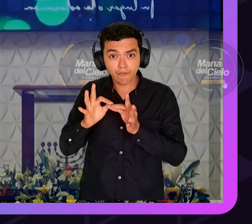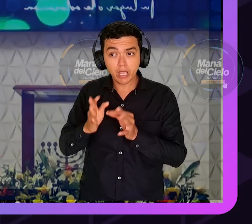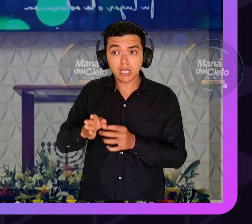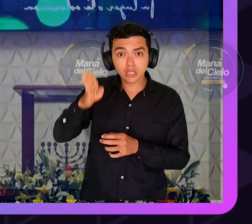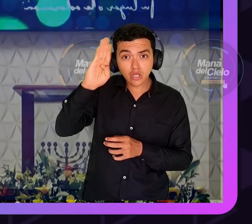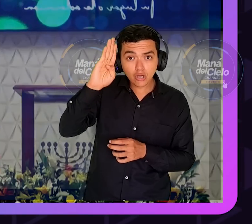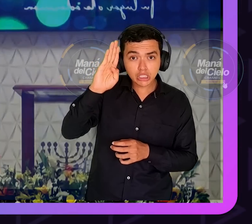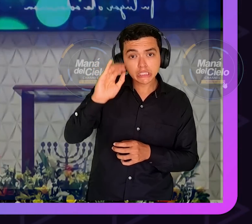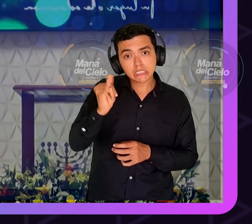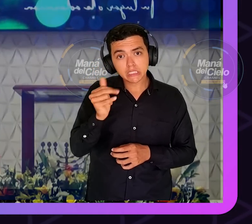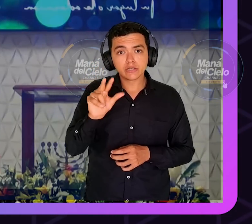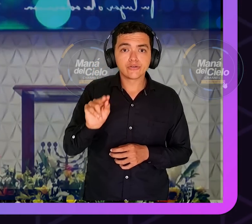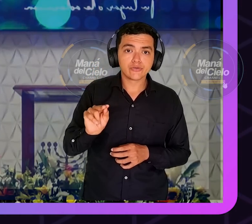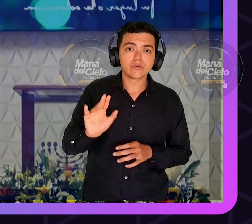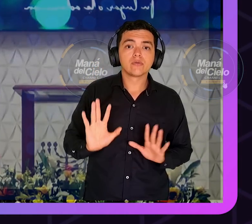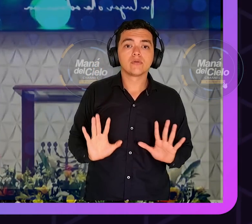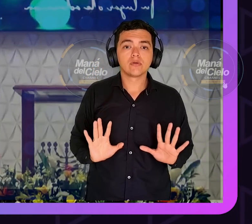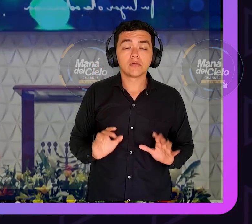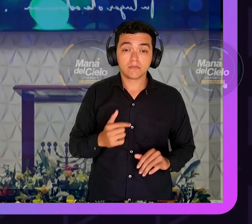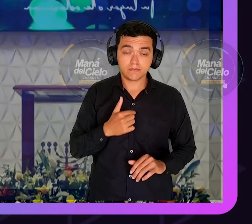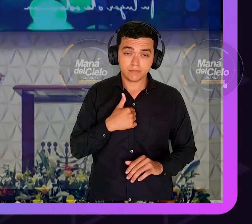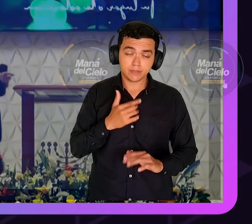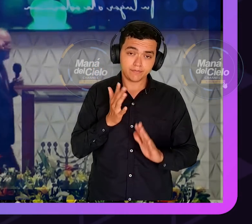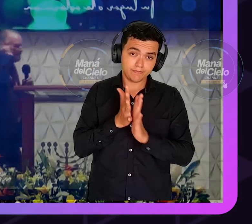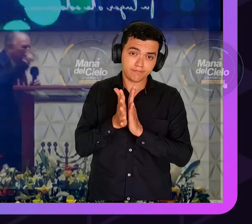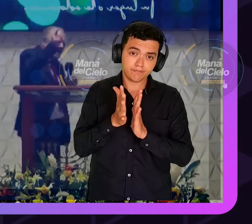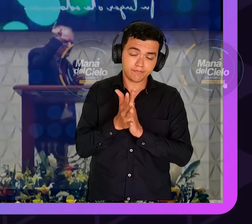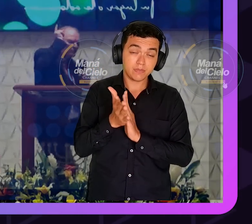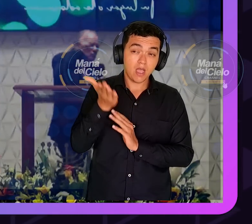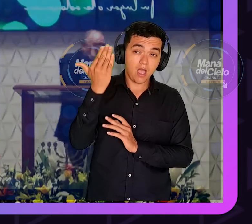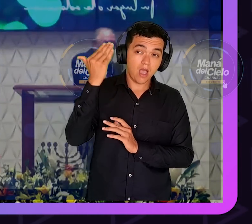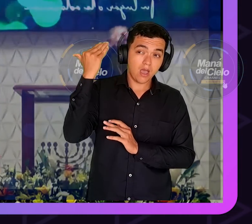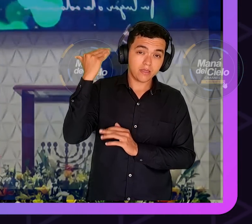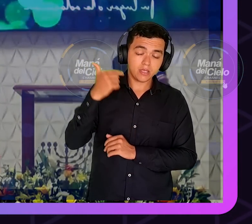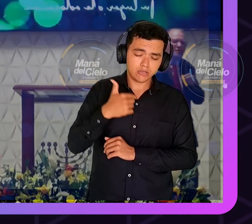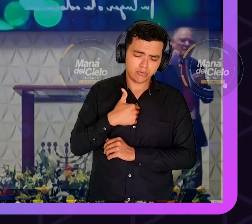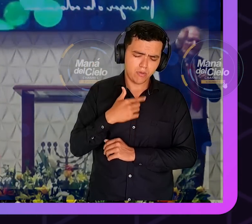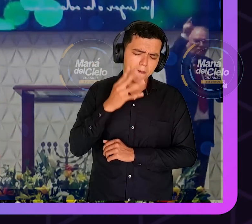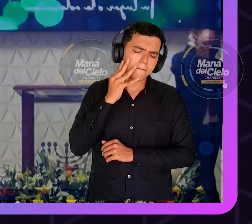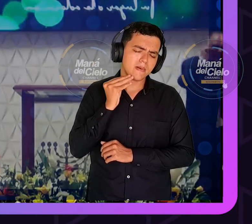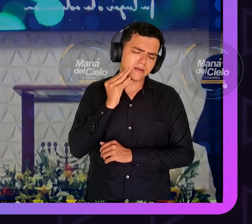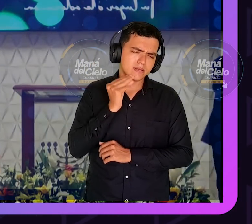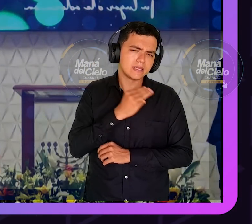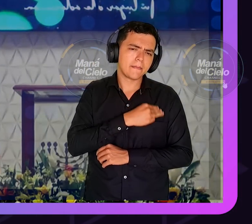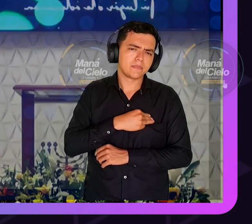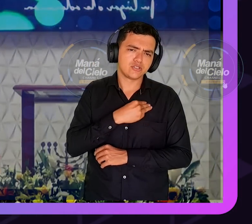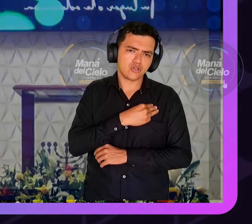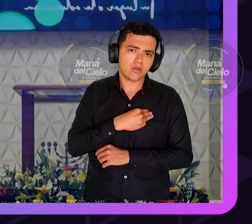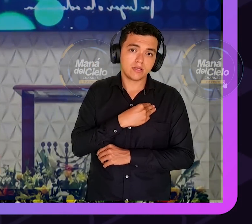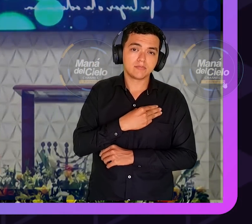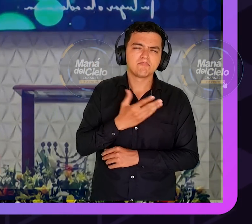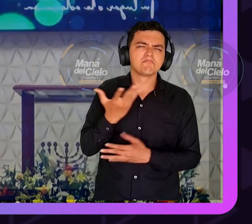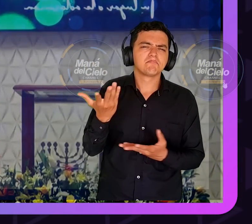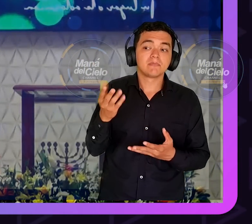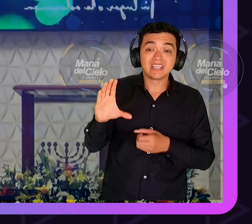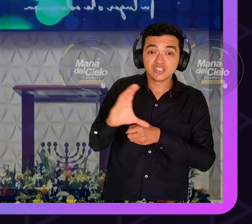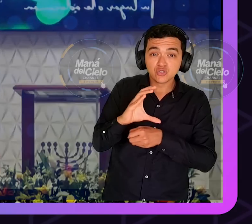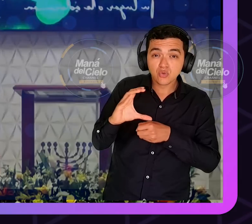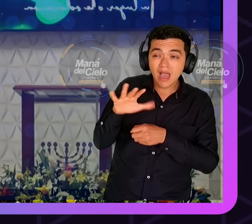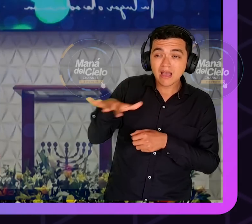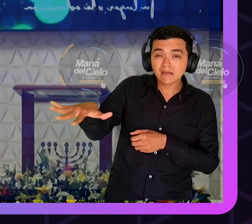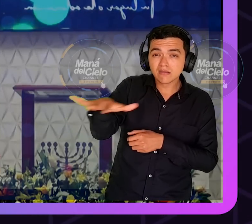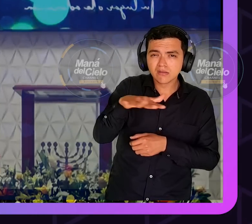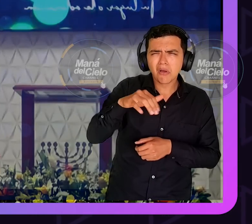verdad tú necesitas saber que hay un Dios que no tiene que tomar aviones para ir a ninguna parte